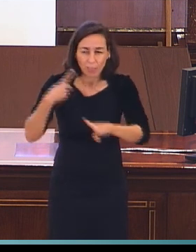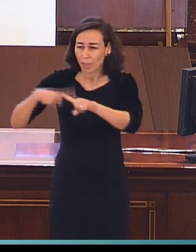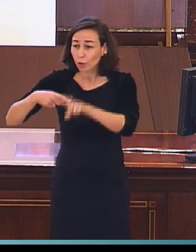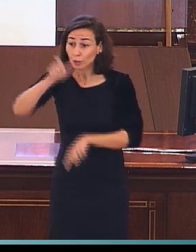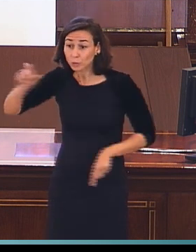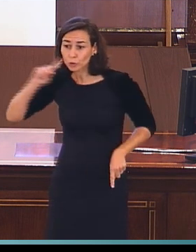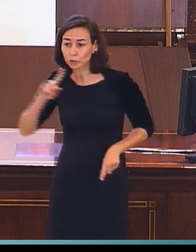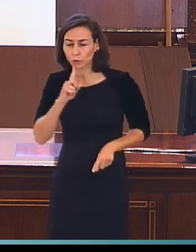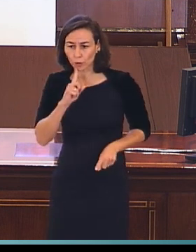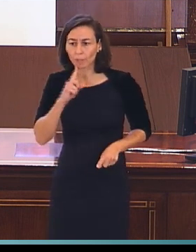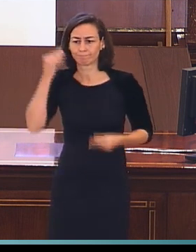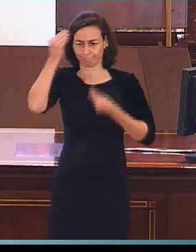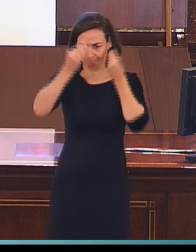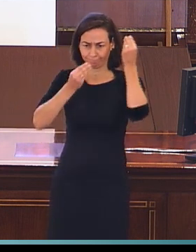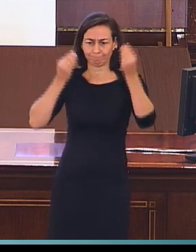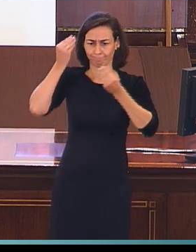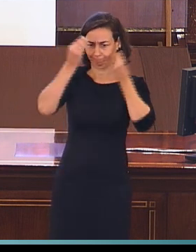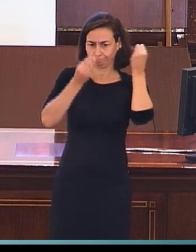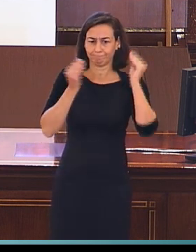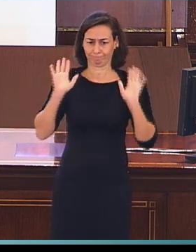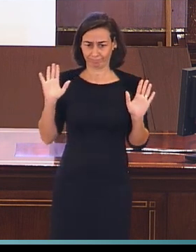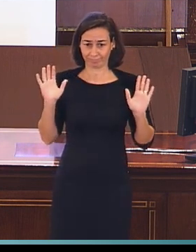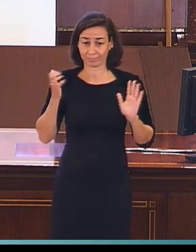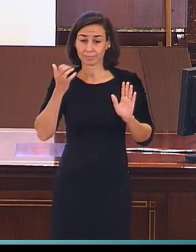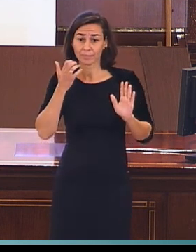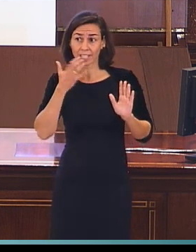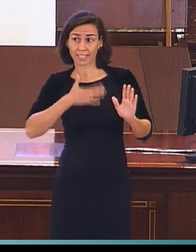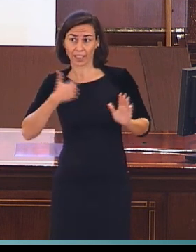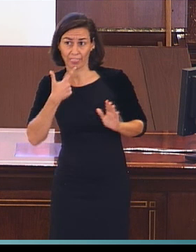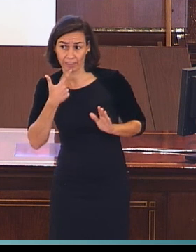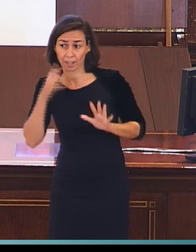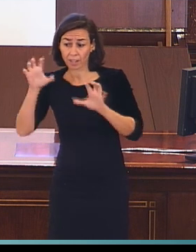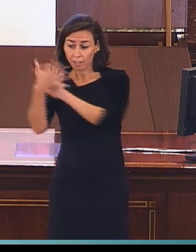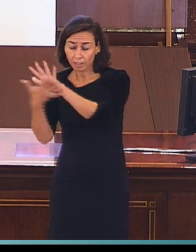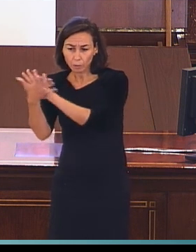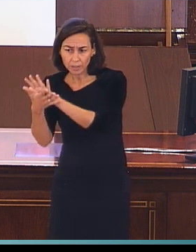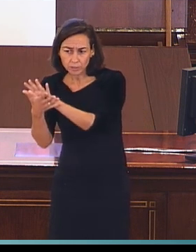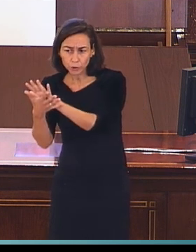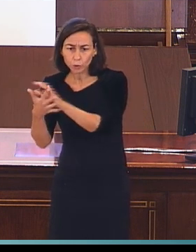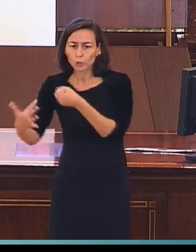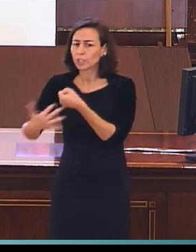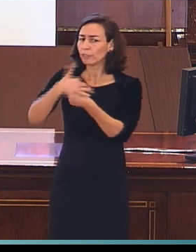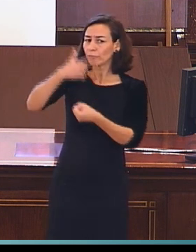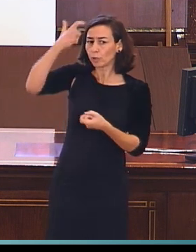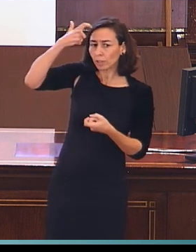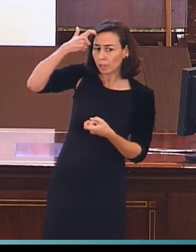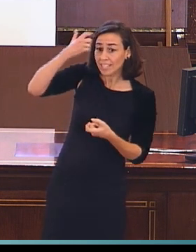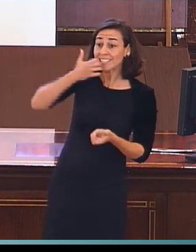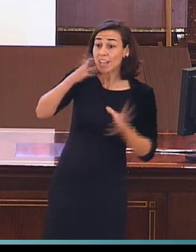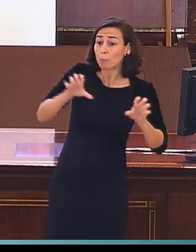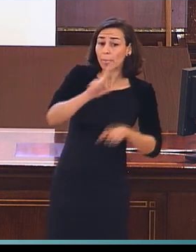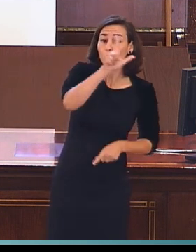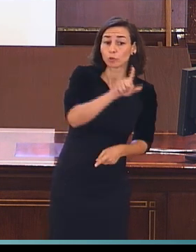sordas? Si estamos viendo que no es lo mismo a nivel cerebral aprender la lengua de signos como primera lengua que